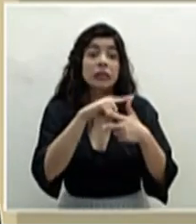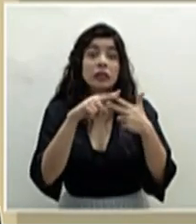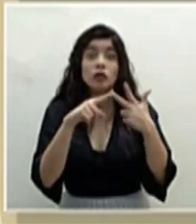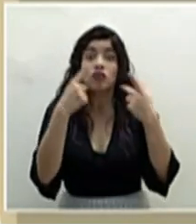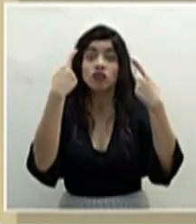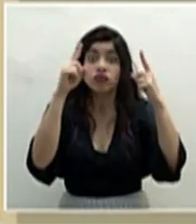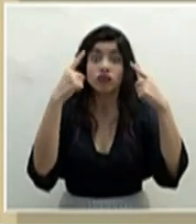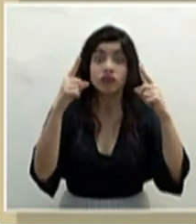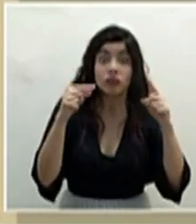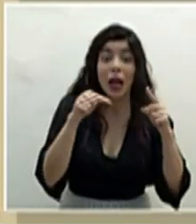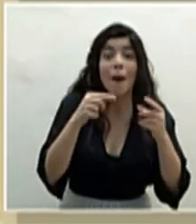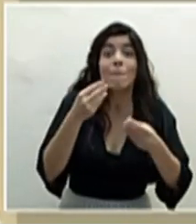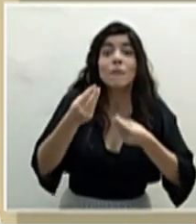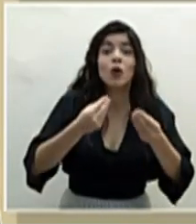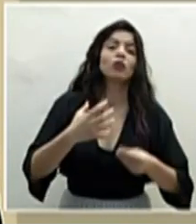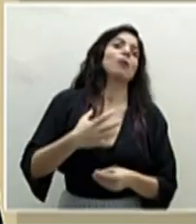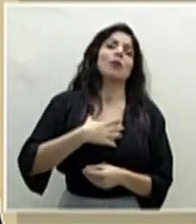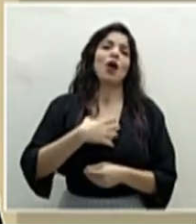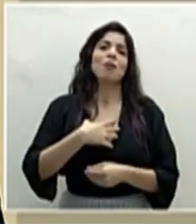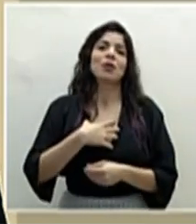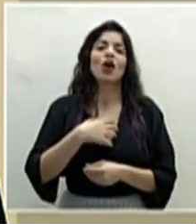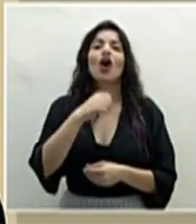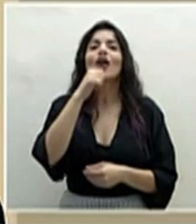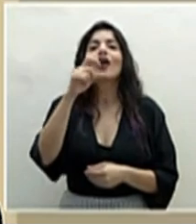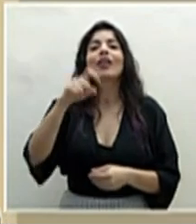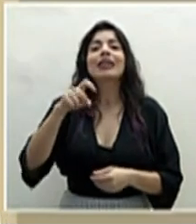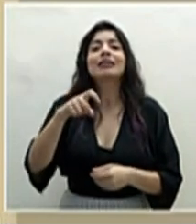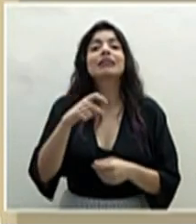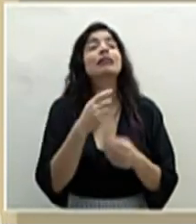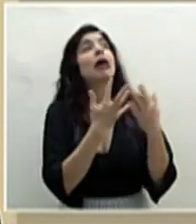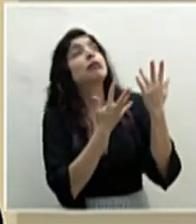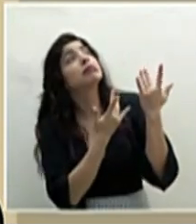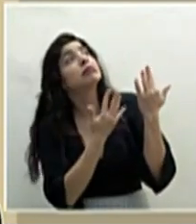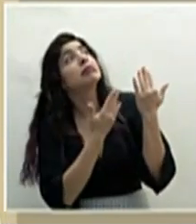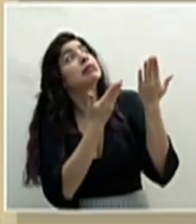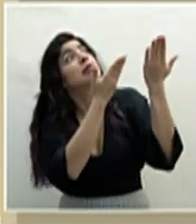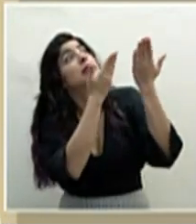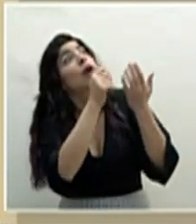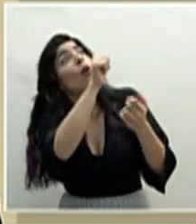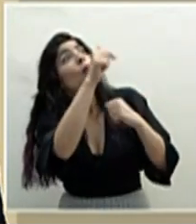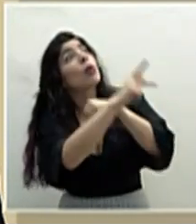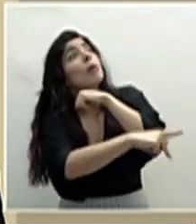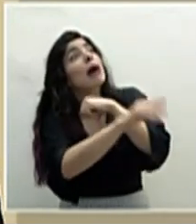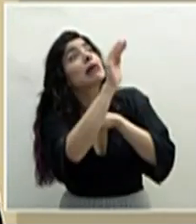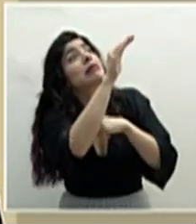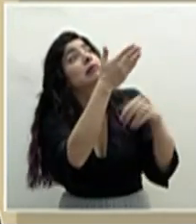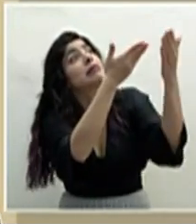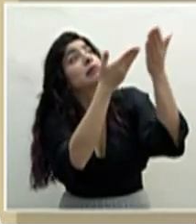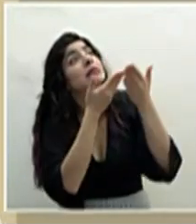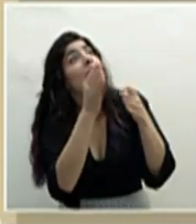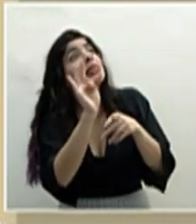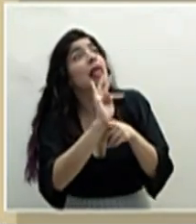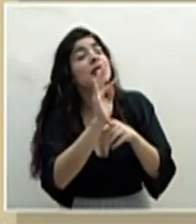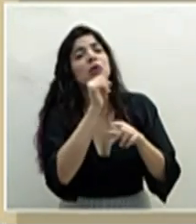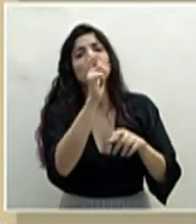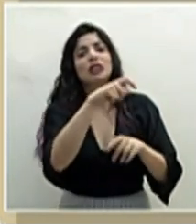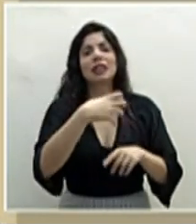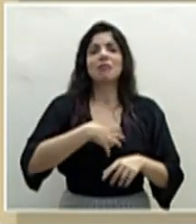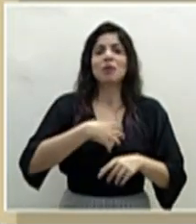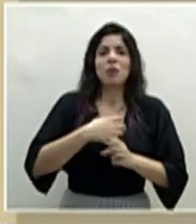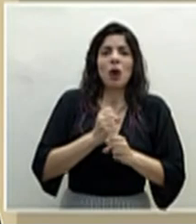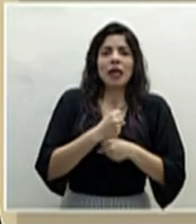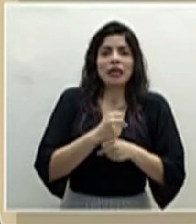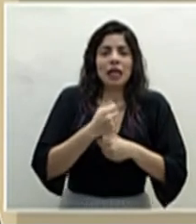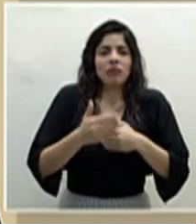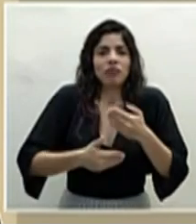la producción va a ser local y no vamos a tener que estar esperando a que otro país nos exporte un tratamiento, sino que lo